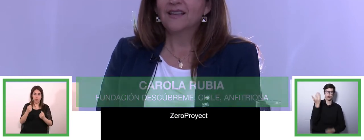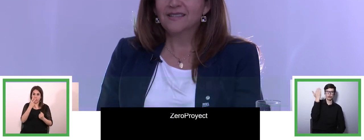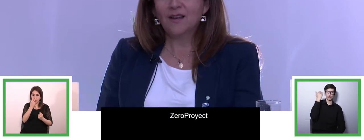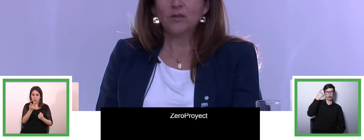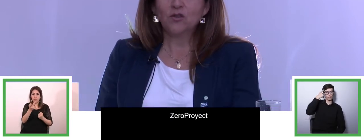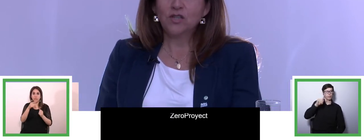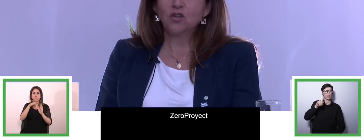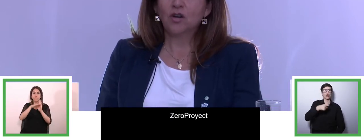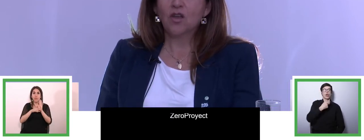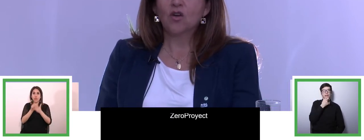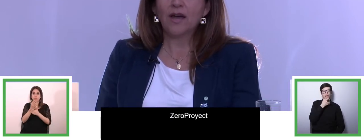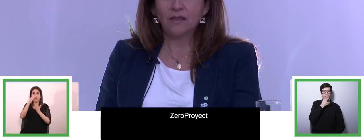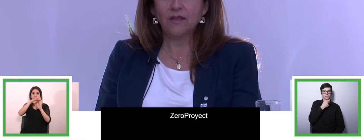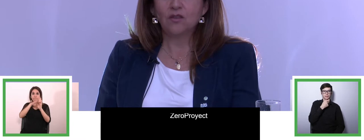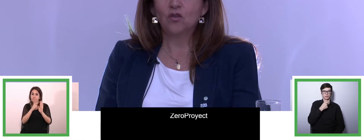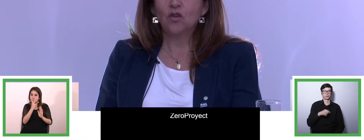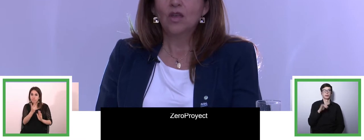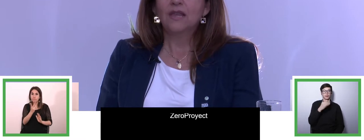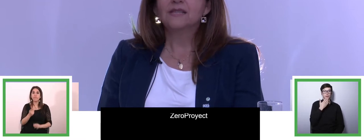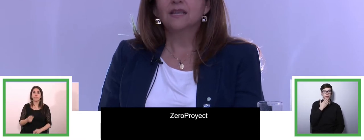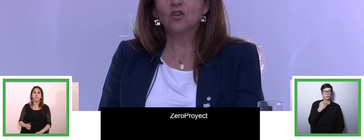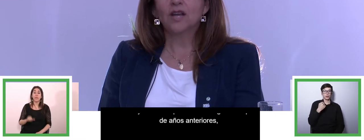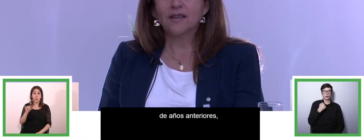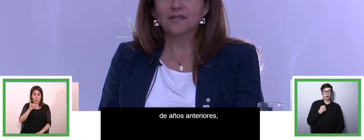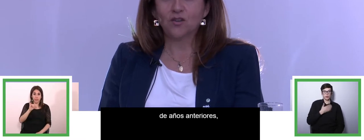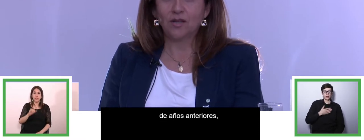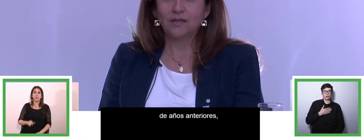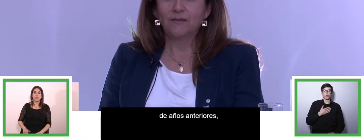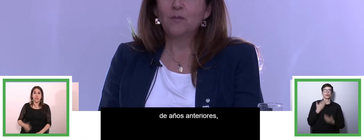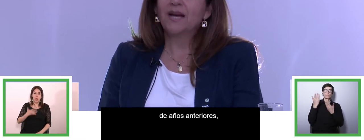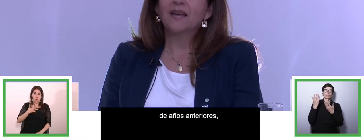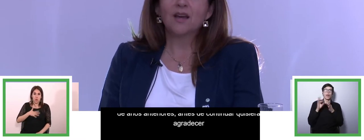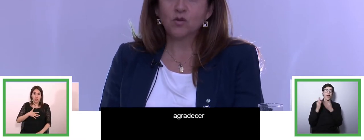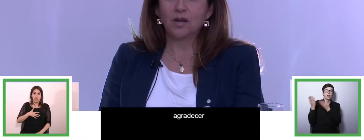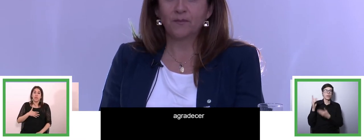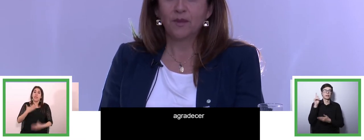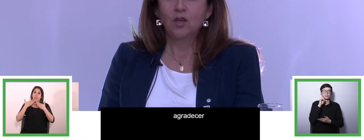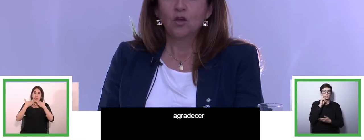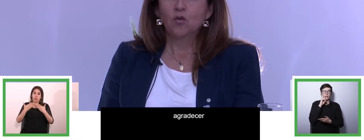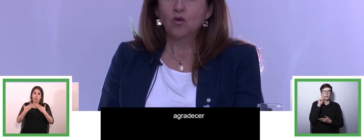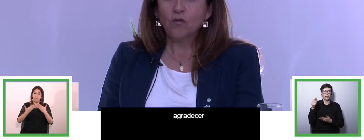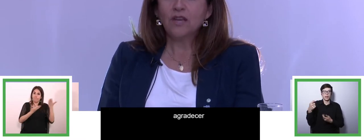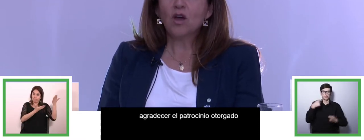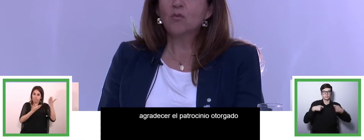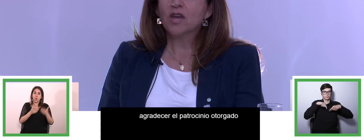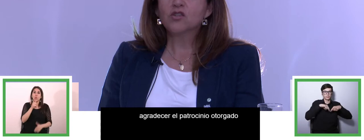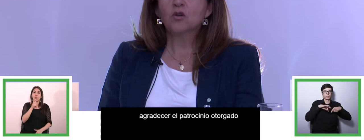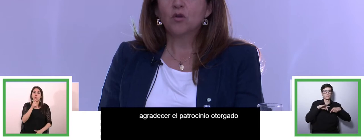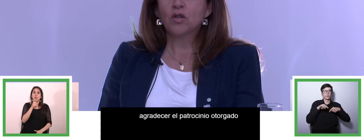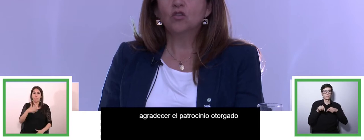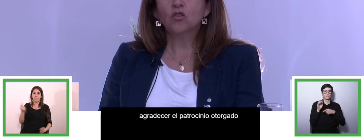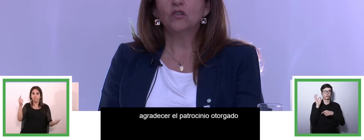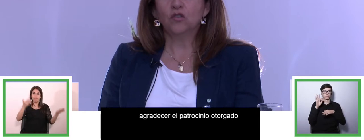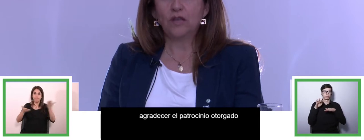quisiera agradecer el patrocinio otorgado a este evento de las siguientes organizaciones. Embajada de Austria, cuyo gobierno ha apoyado